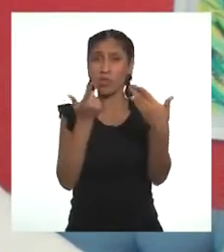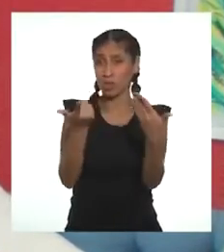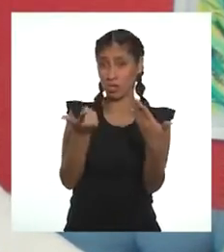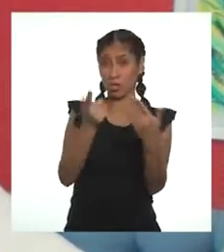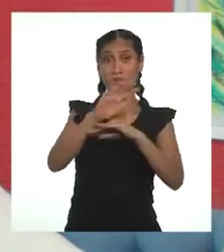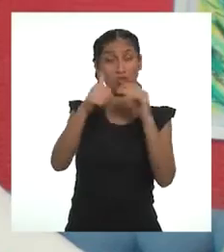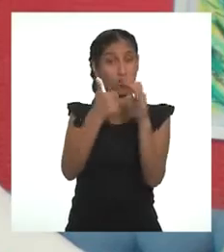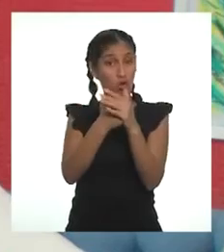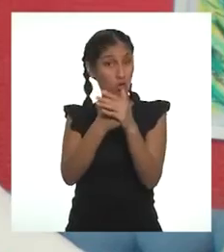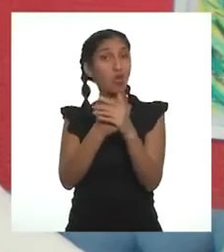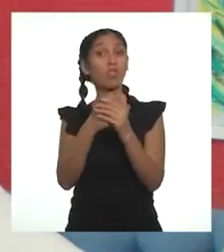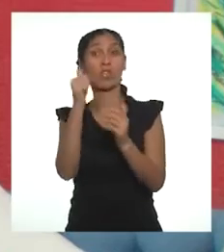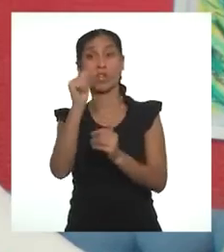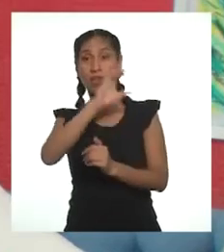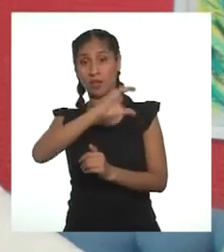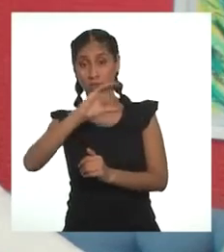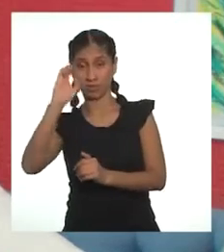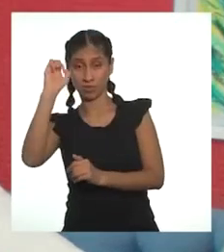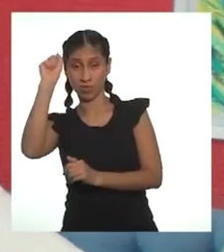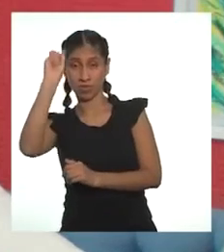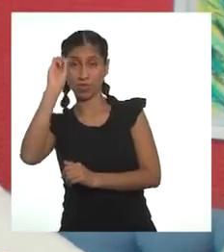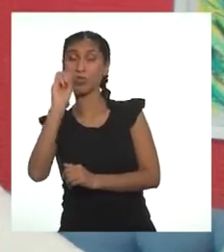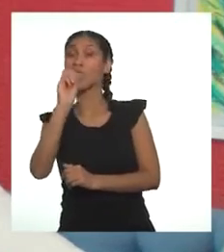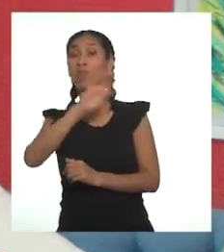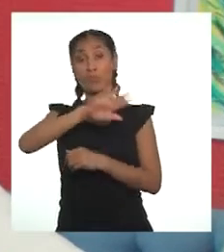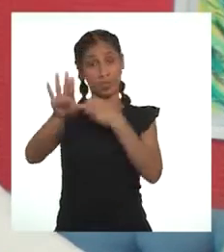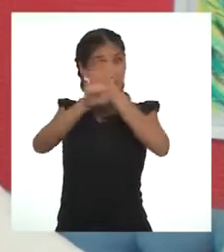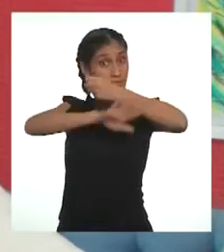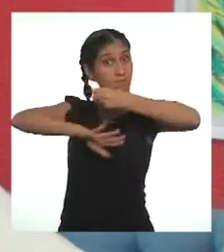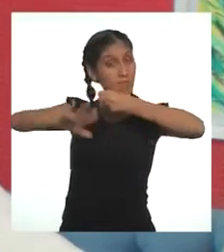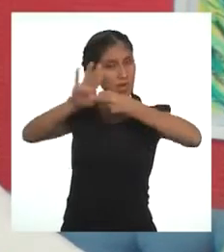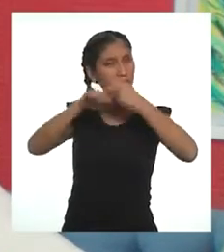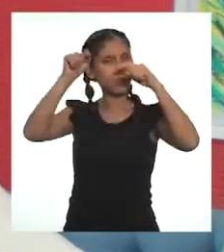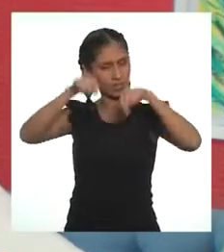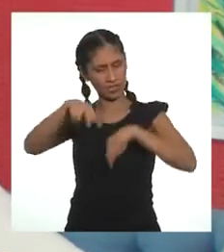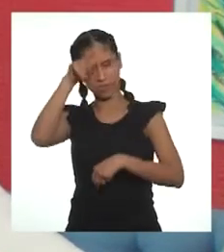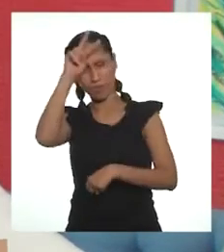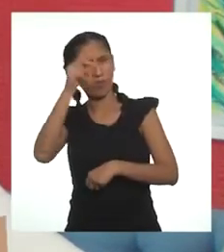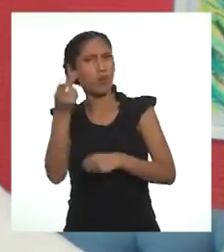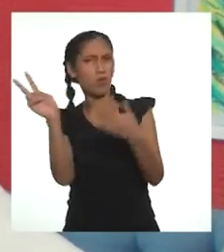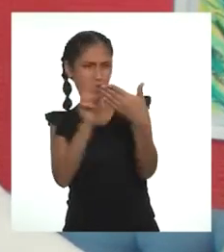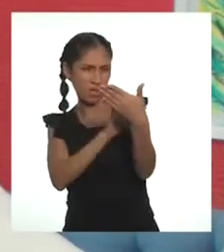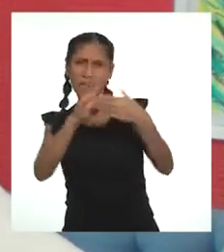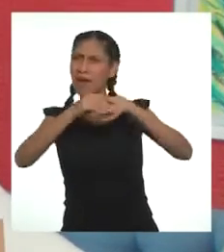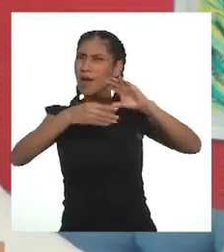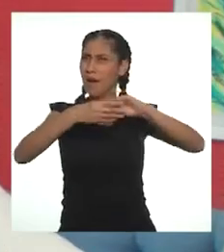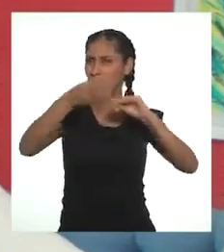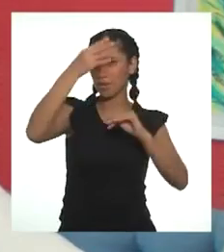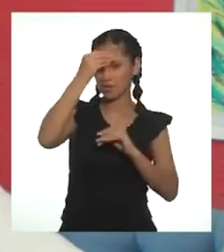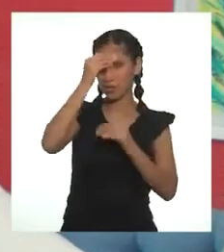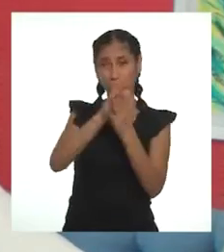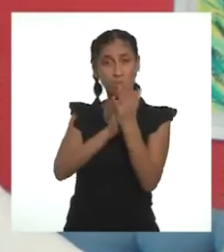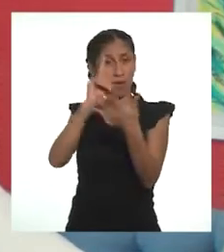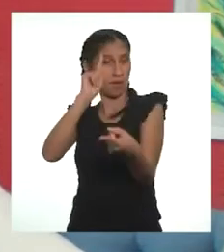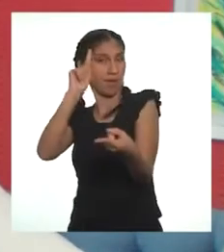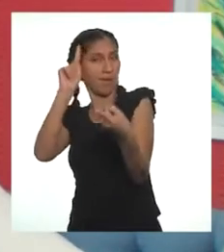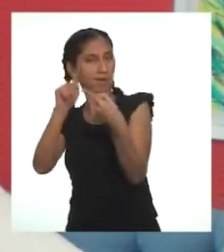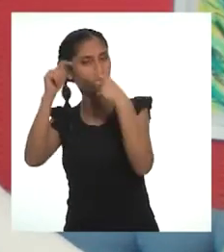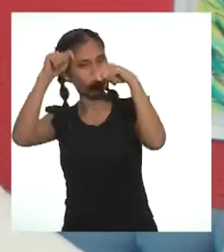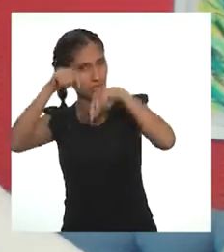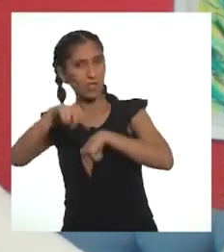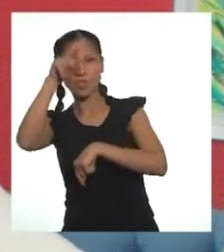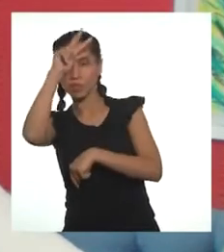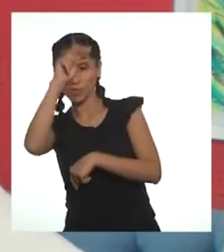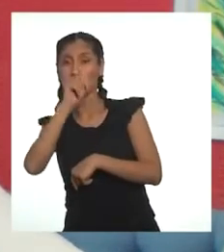del acceso al servicio del saneamiento básico en nuestro país. Esto dentro de la experiencia de aprendizaje, desafíos como país a